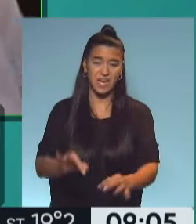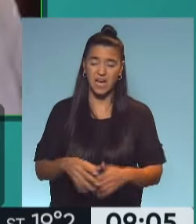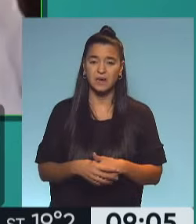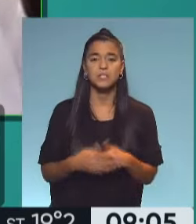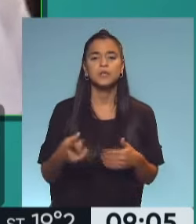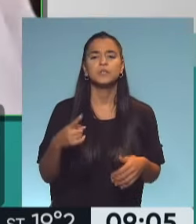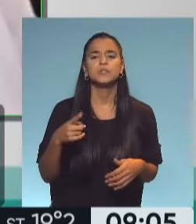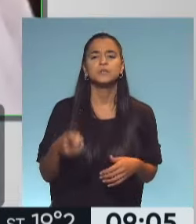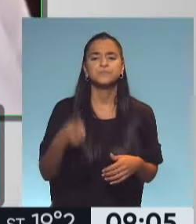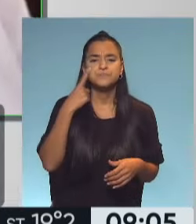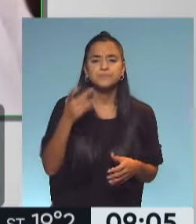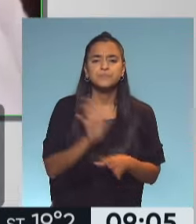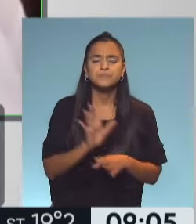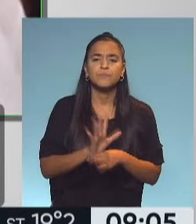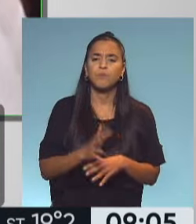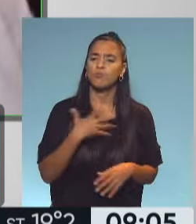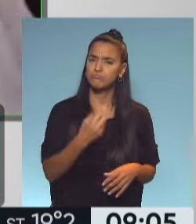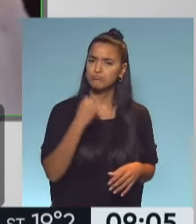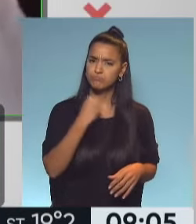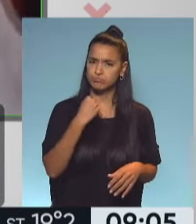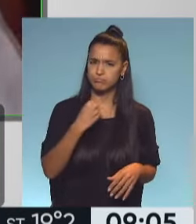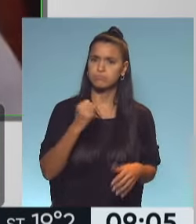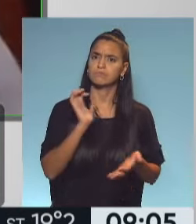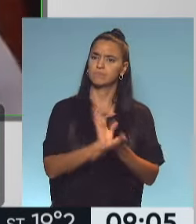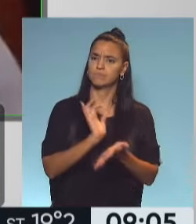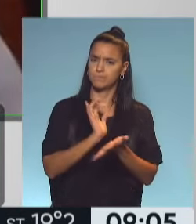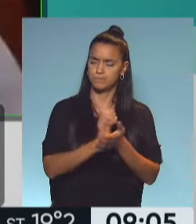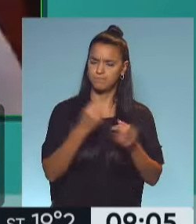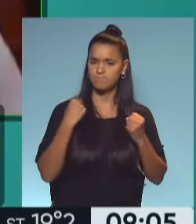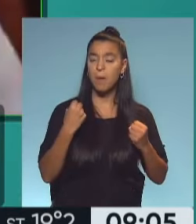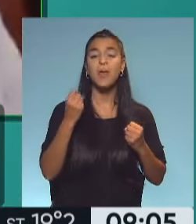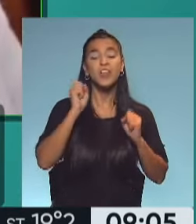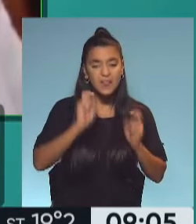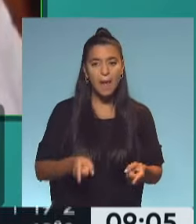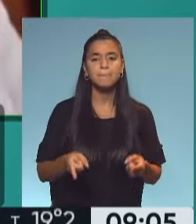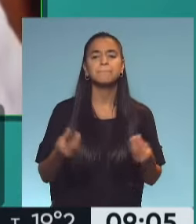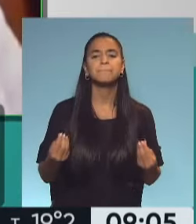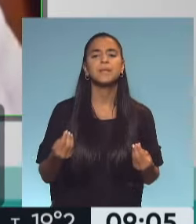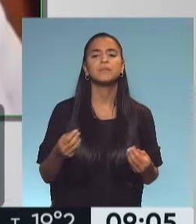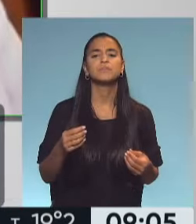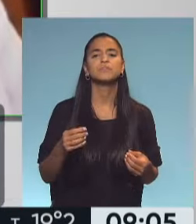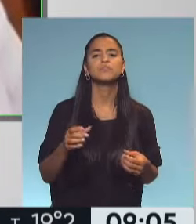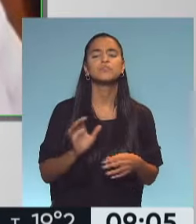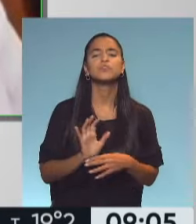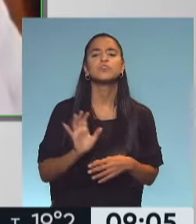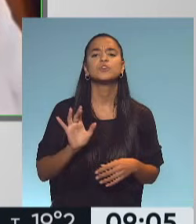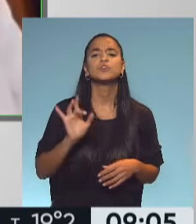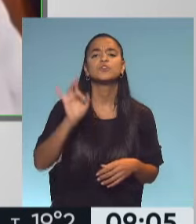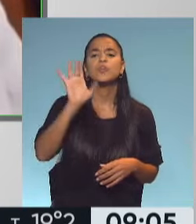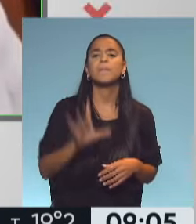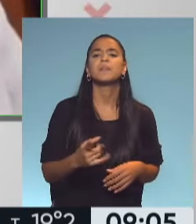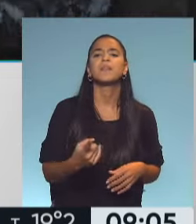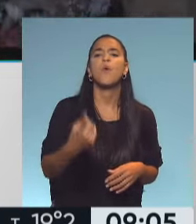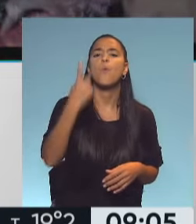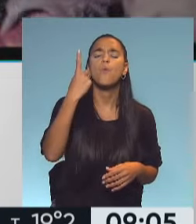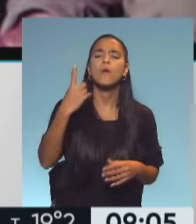lo hacían de una manera patriótica muy significativa, pero también lo hacían con un solo llamado, un solo